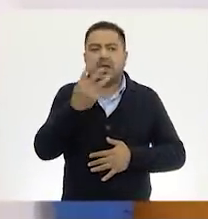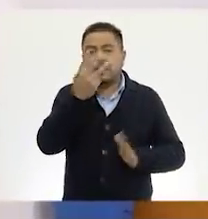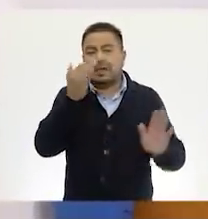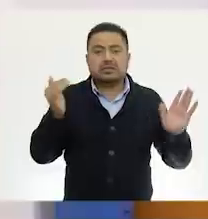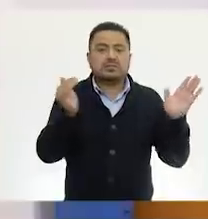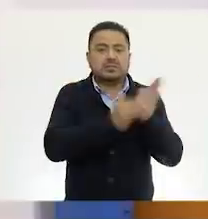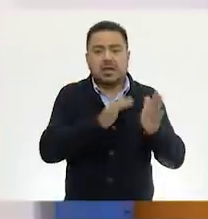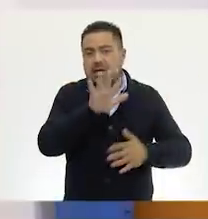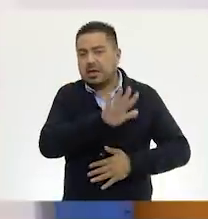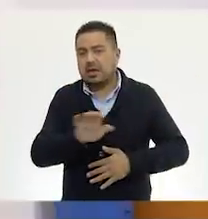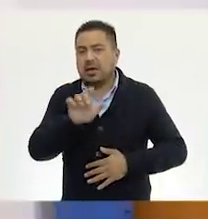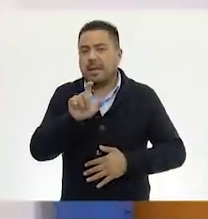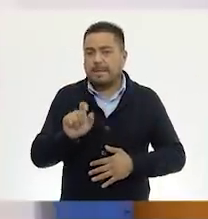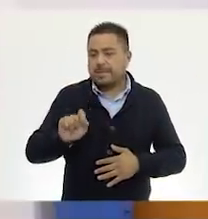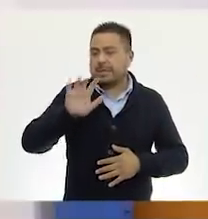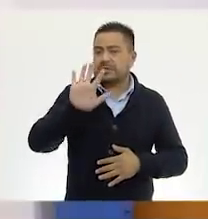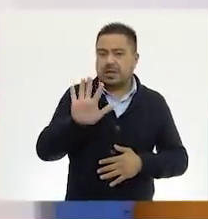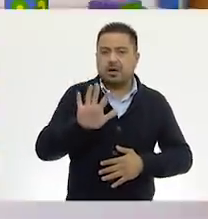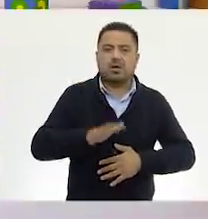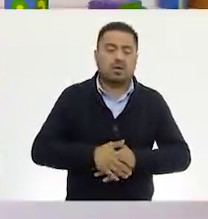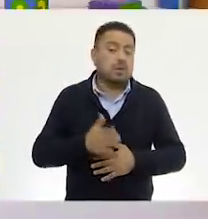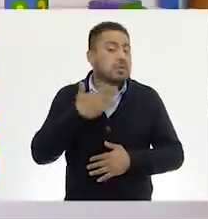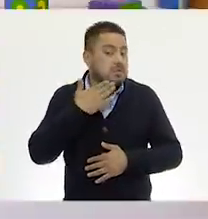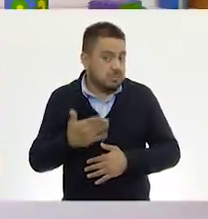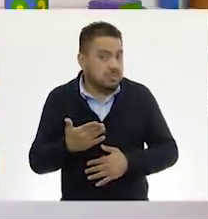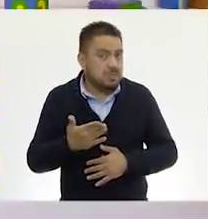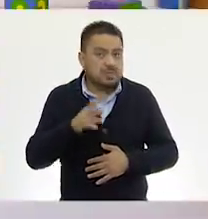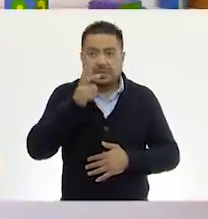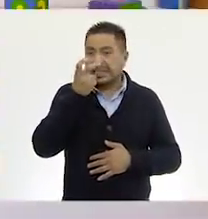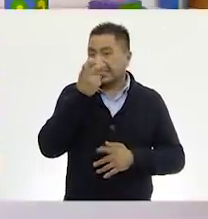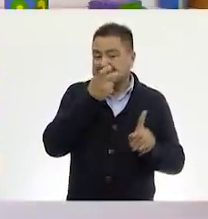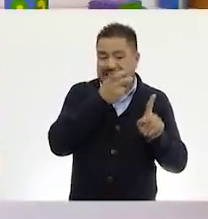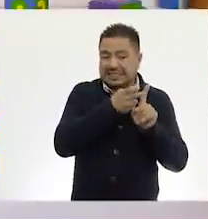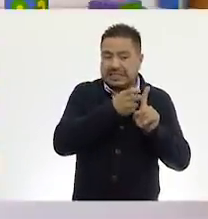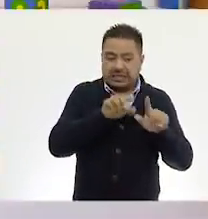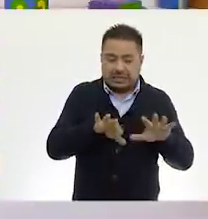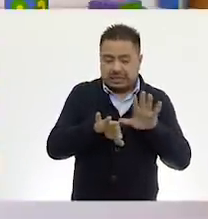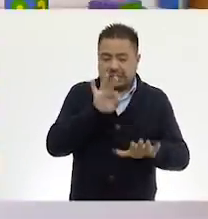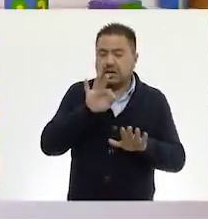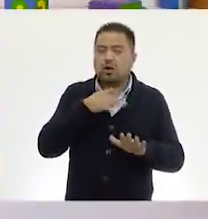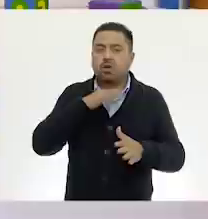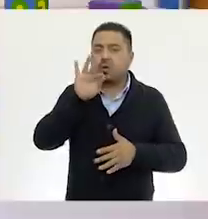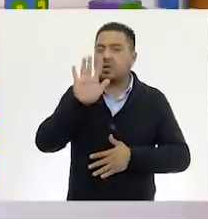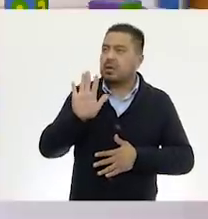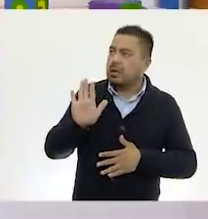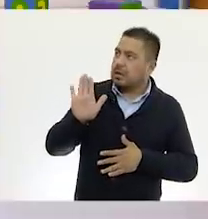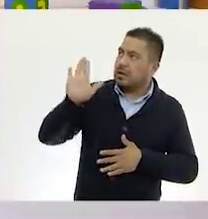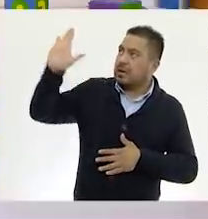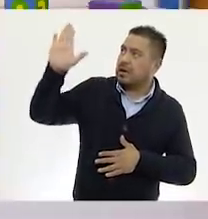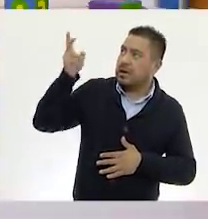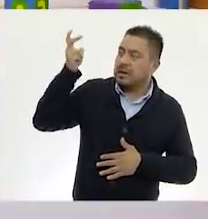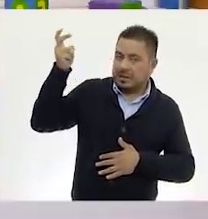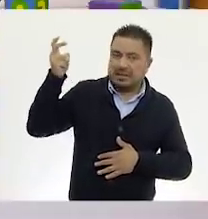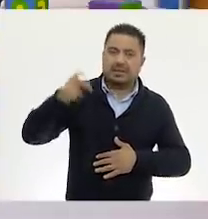mil quinientos veinticinco. Muy bien. Esta carta yo la voy a pegar aquí.